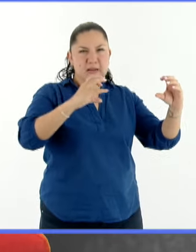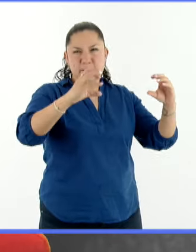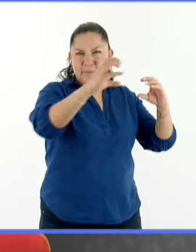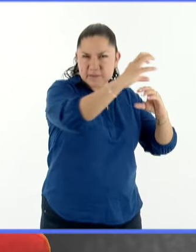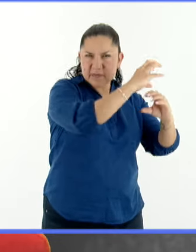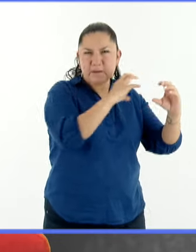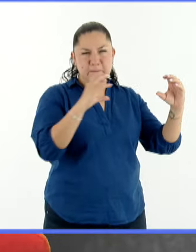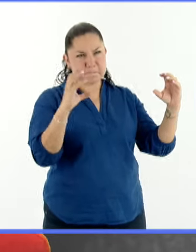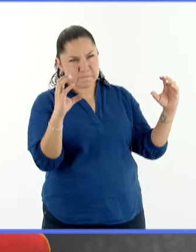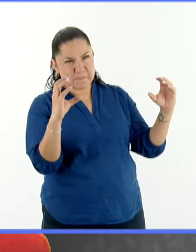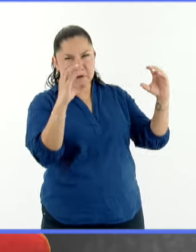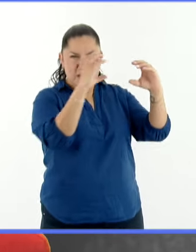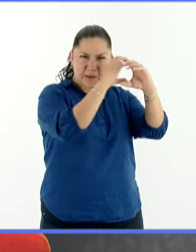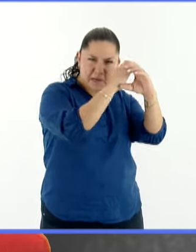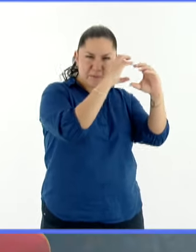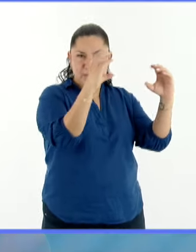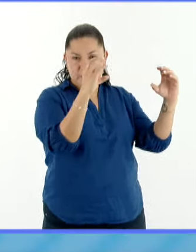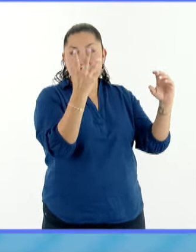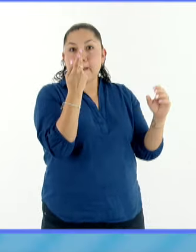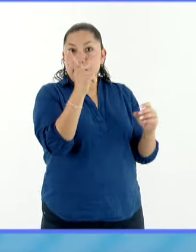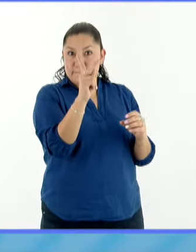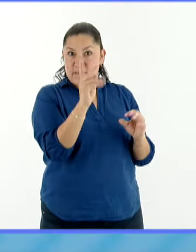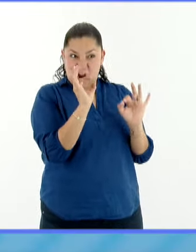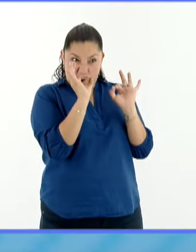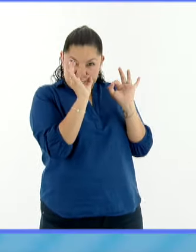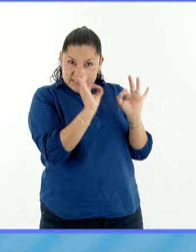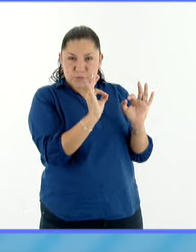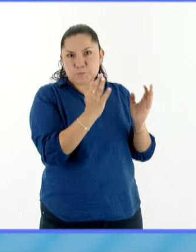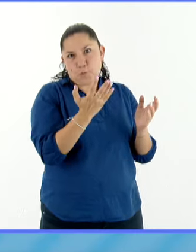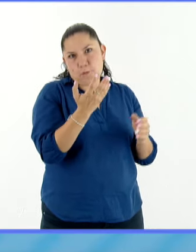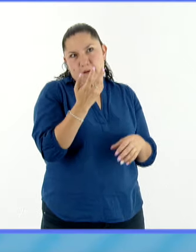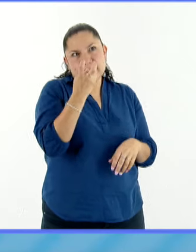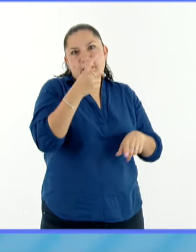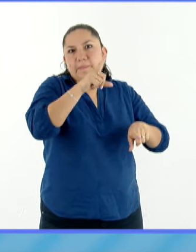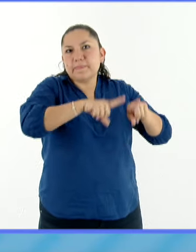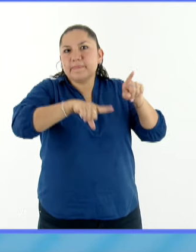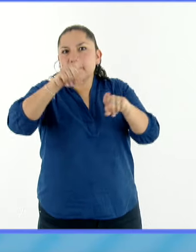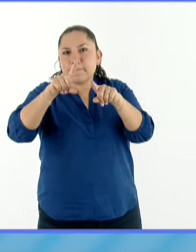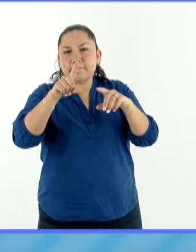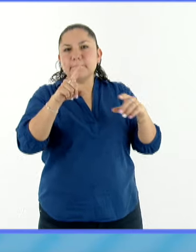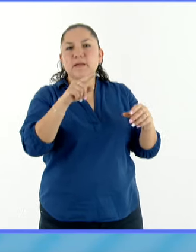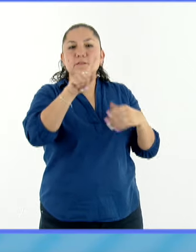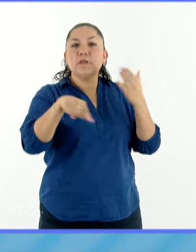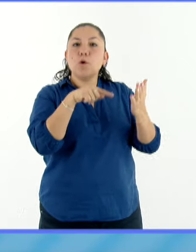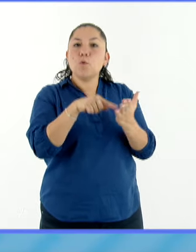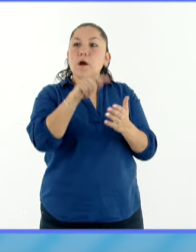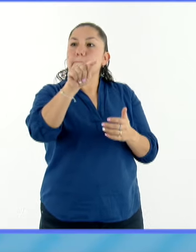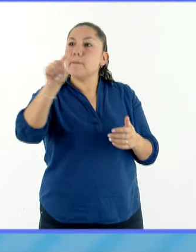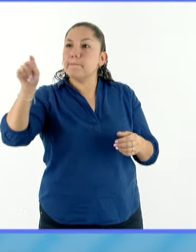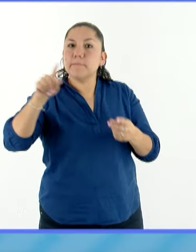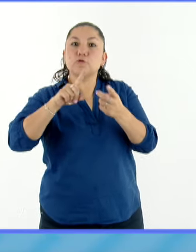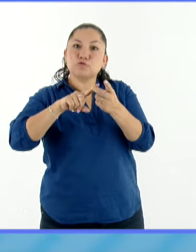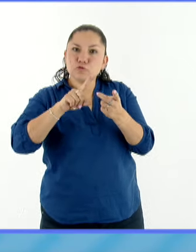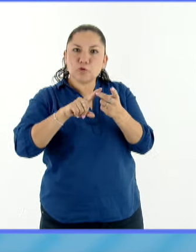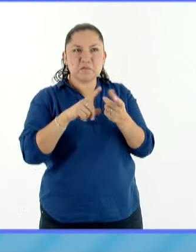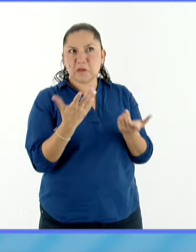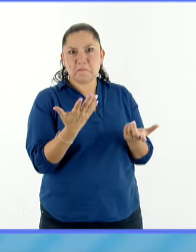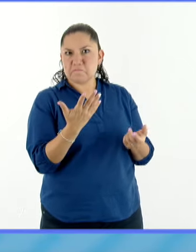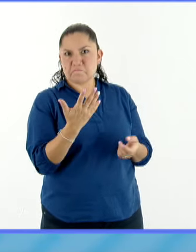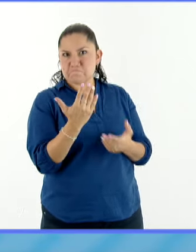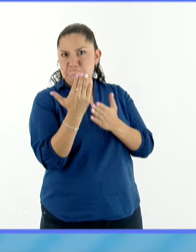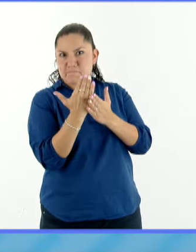reducir las áreas, entonces se empieza a volver más y más raro observar eclipses. Por ejemplo, en un país como